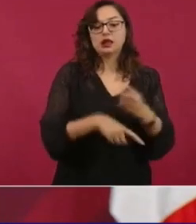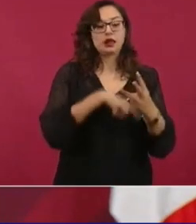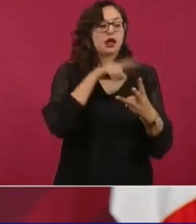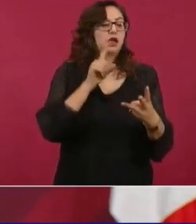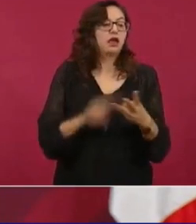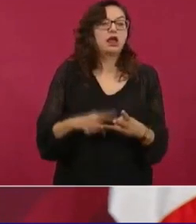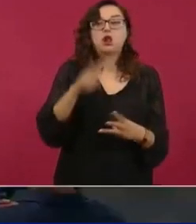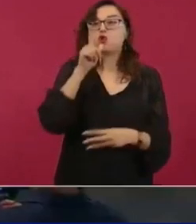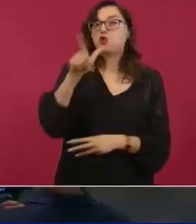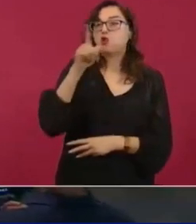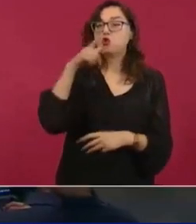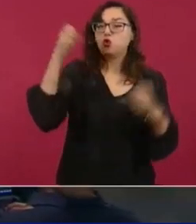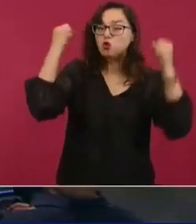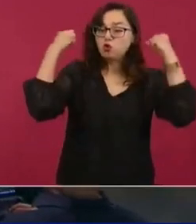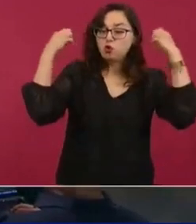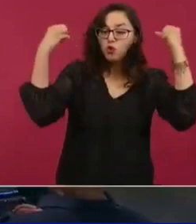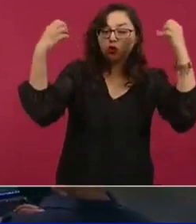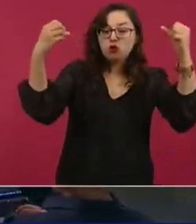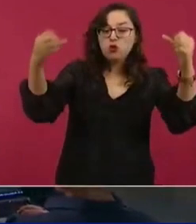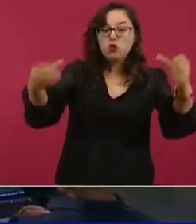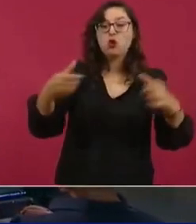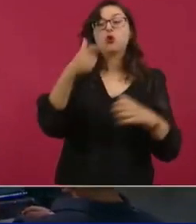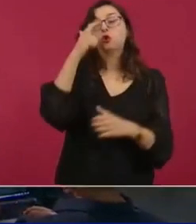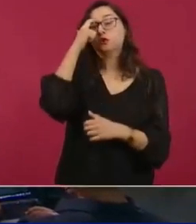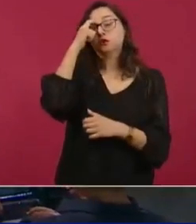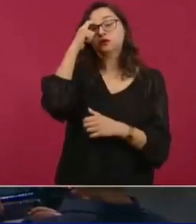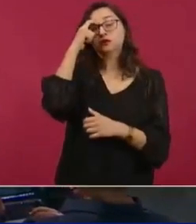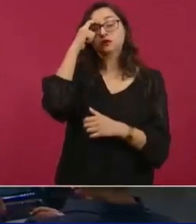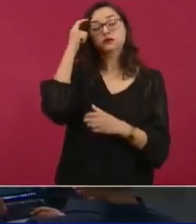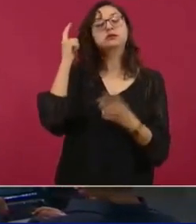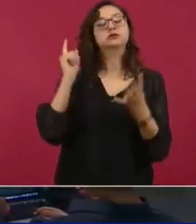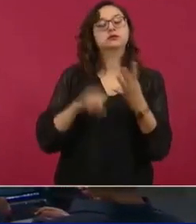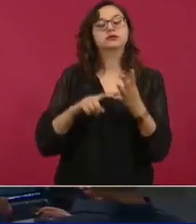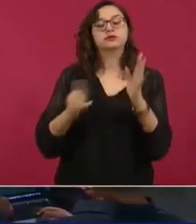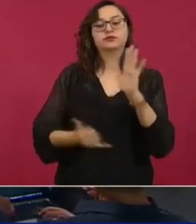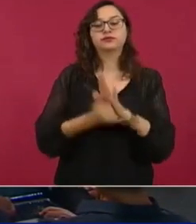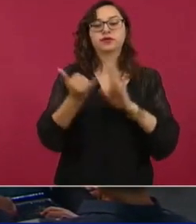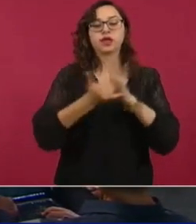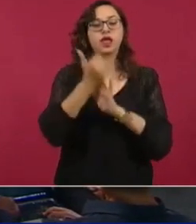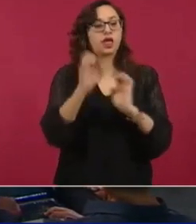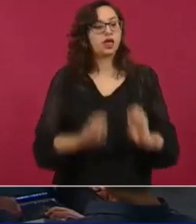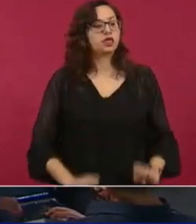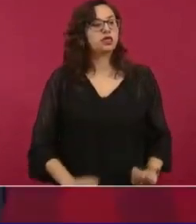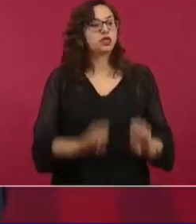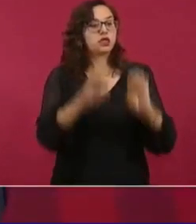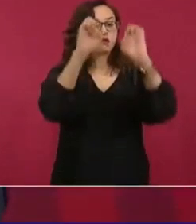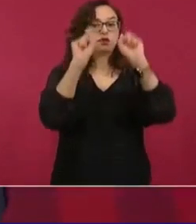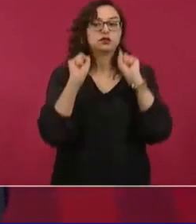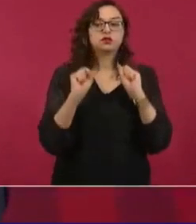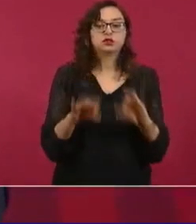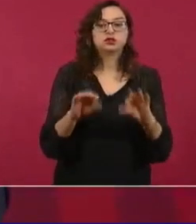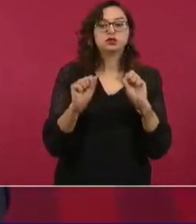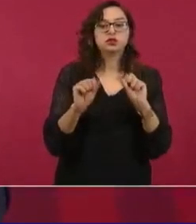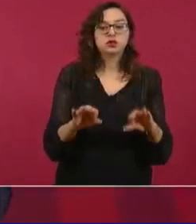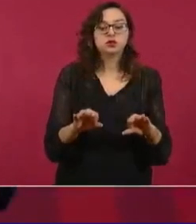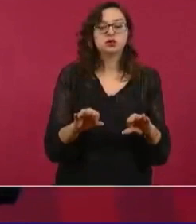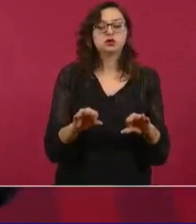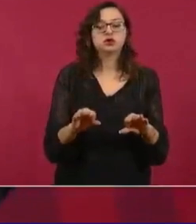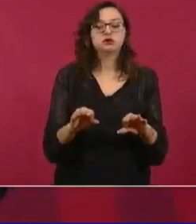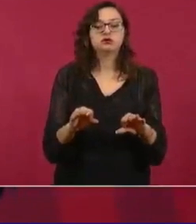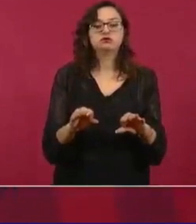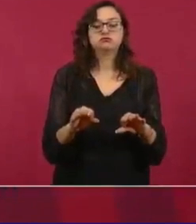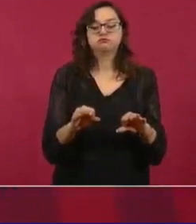incluso edificios de oficinas, que